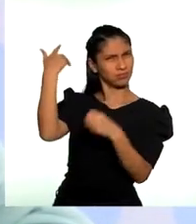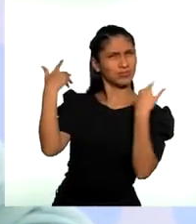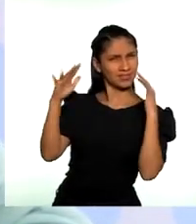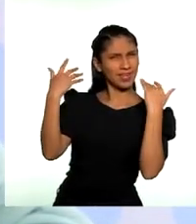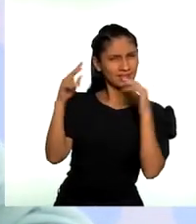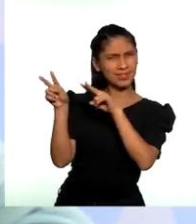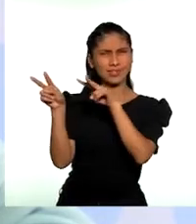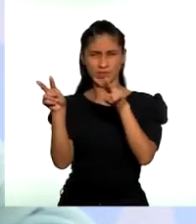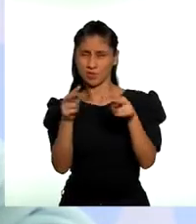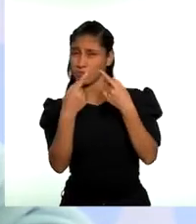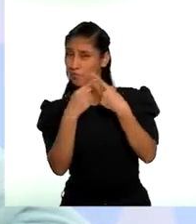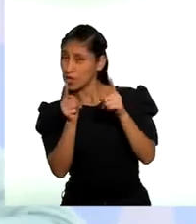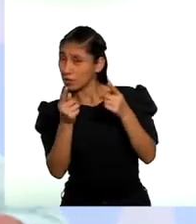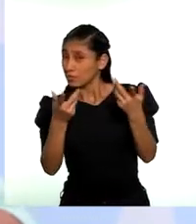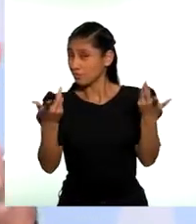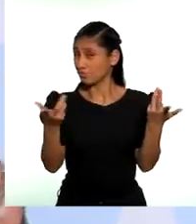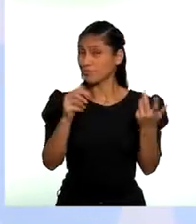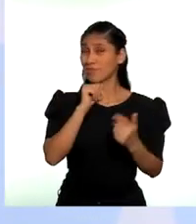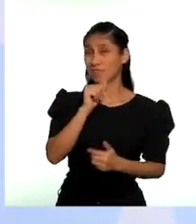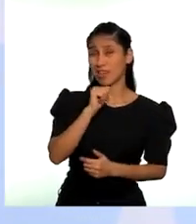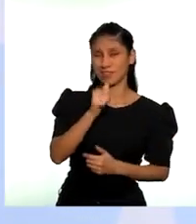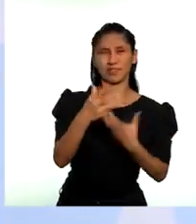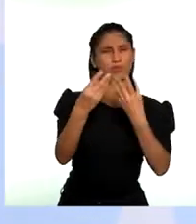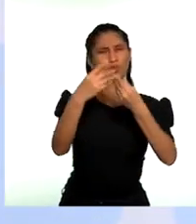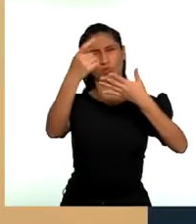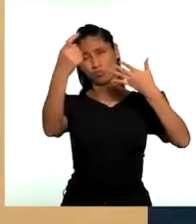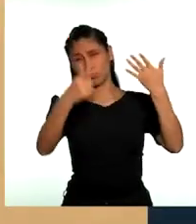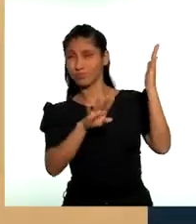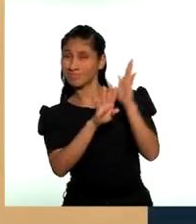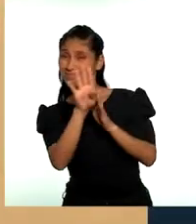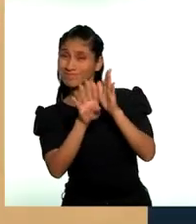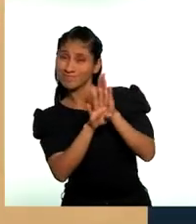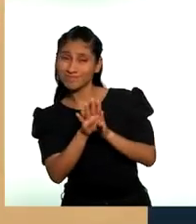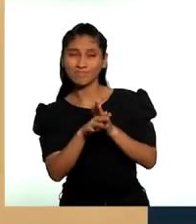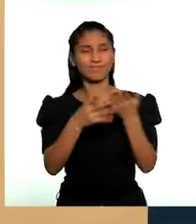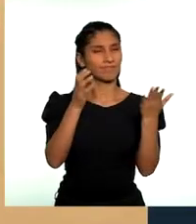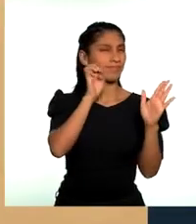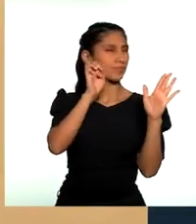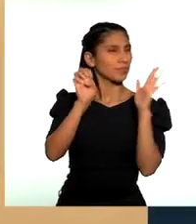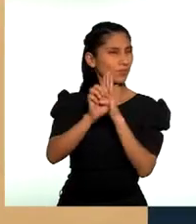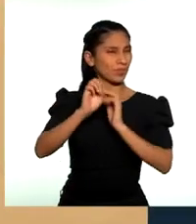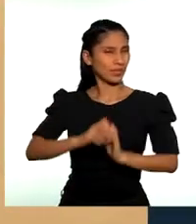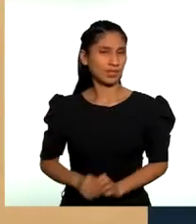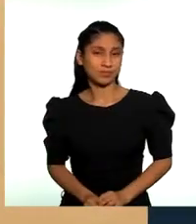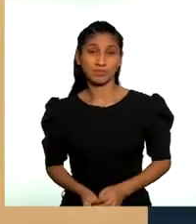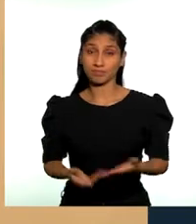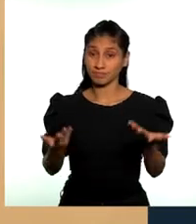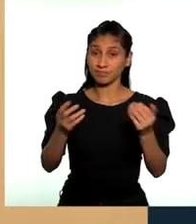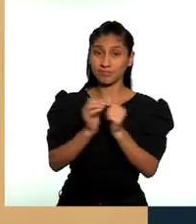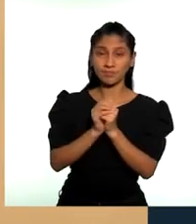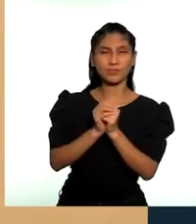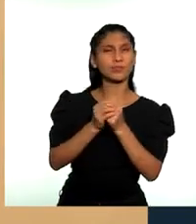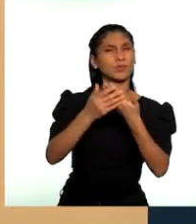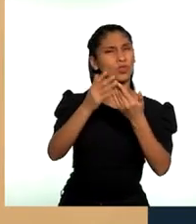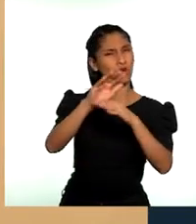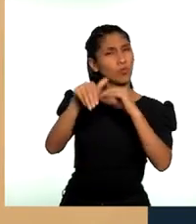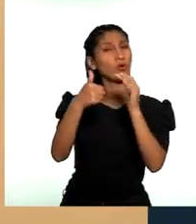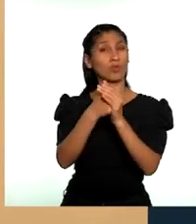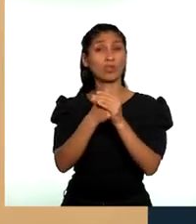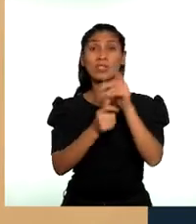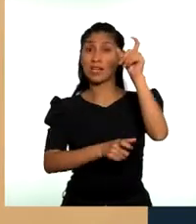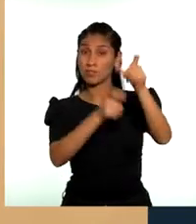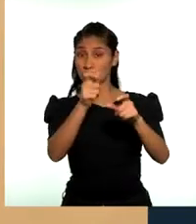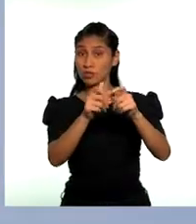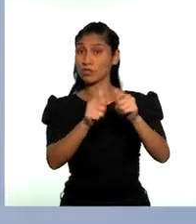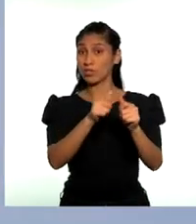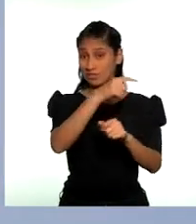Aún así, veo que falta mucho por desarrollar. Por ejemplo, en la participación política, como